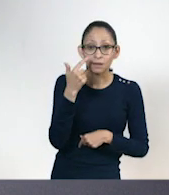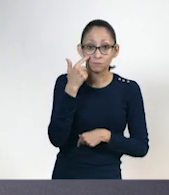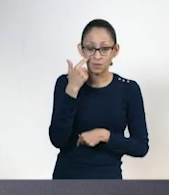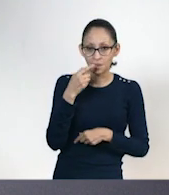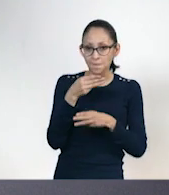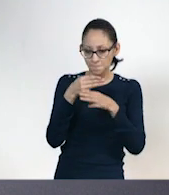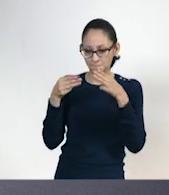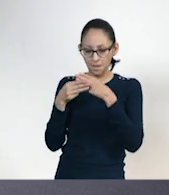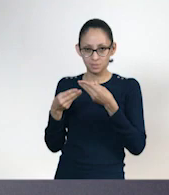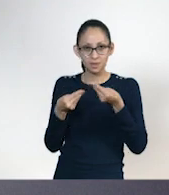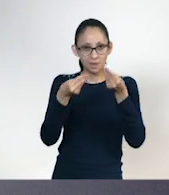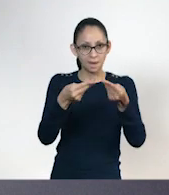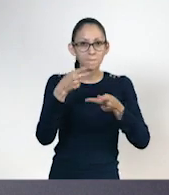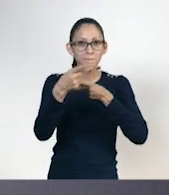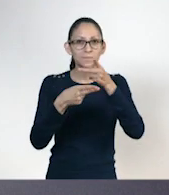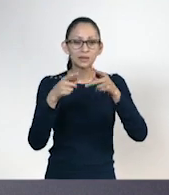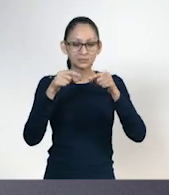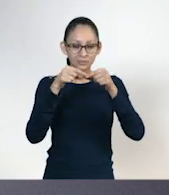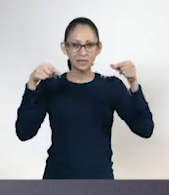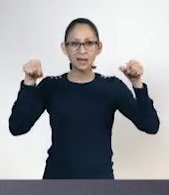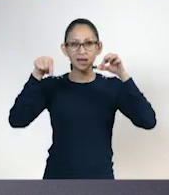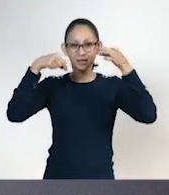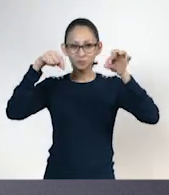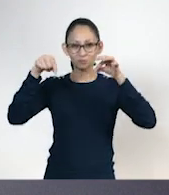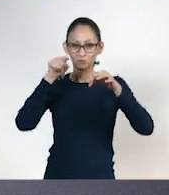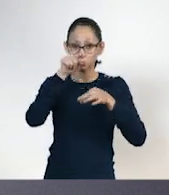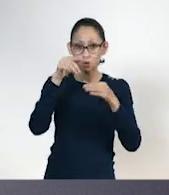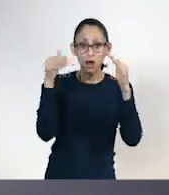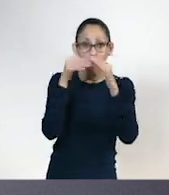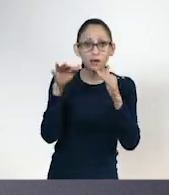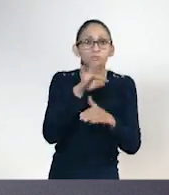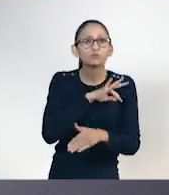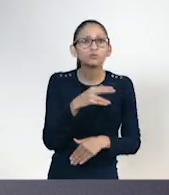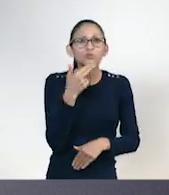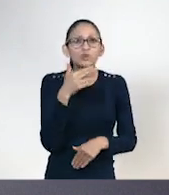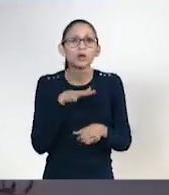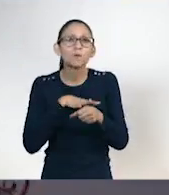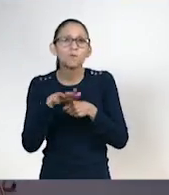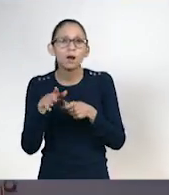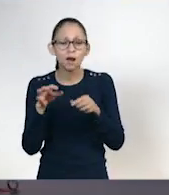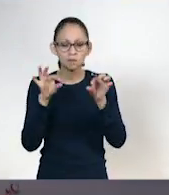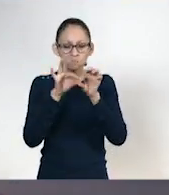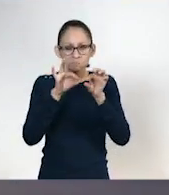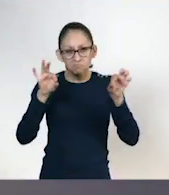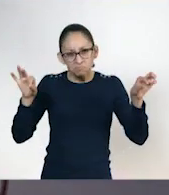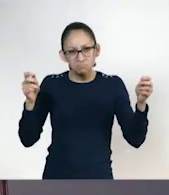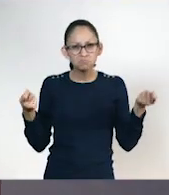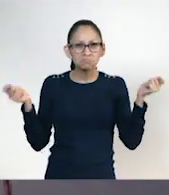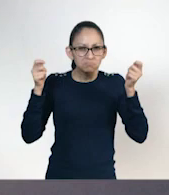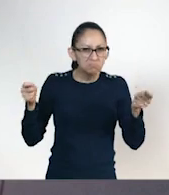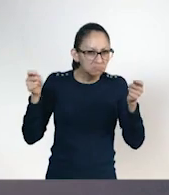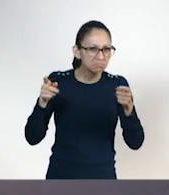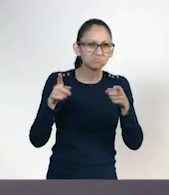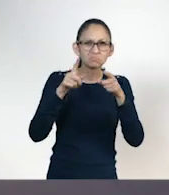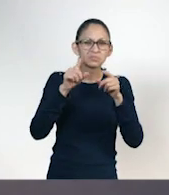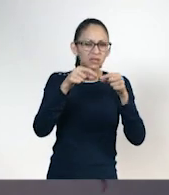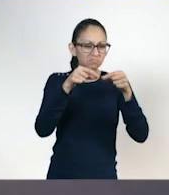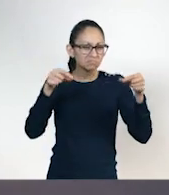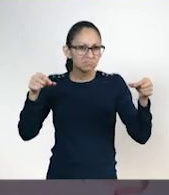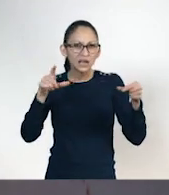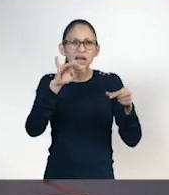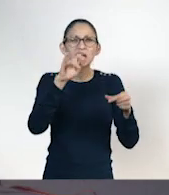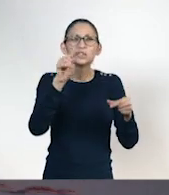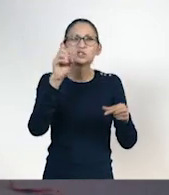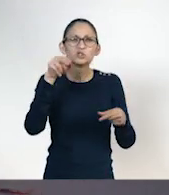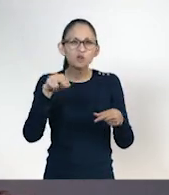material. Ok. Es un listón y ustedes, chicos y chicas en casa, pueden usar una cuerda, un listón, lo que tengan en casa que nos